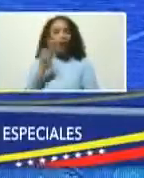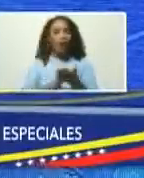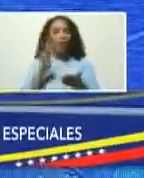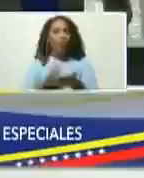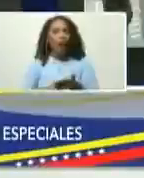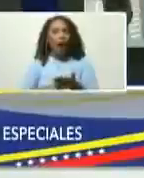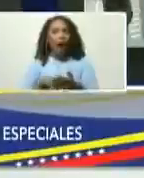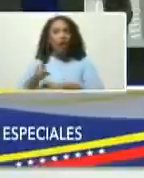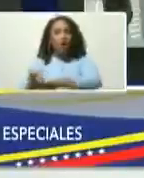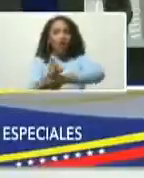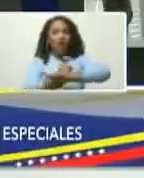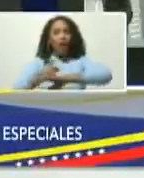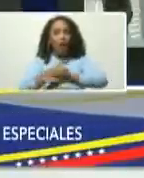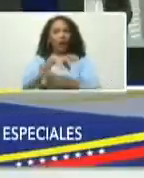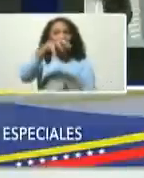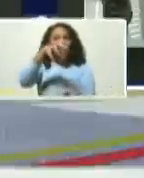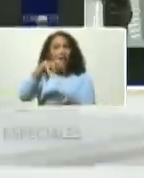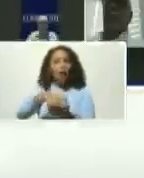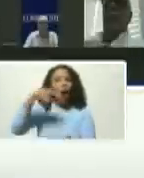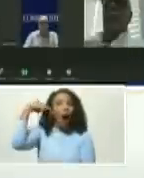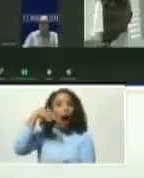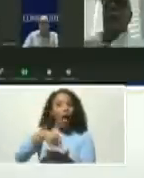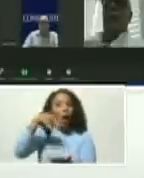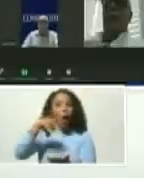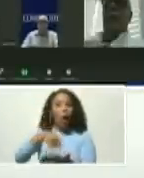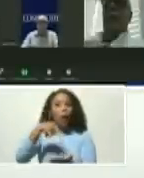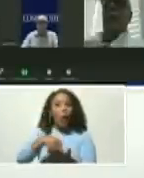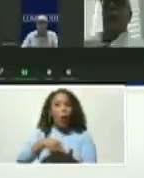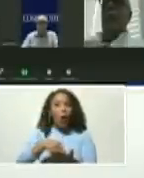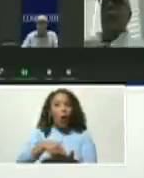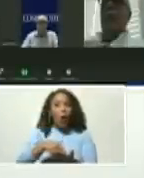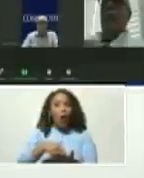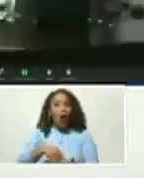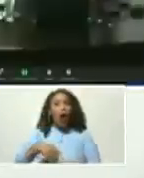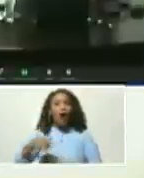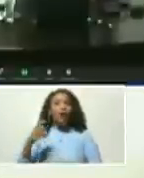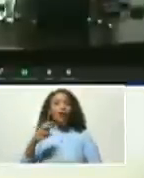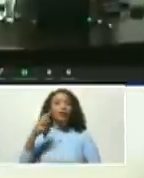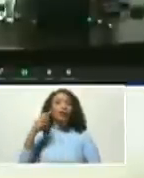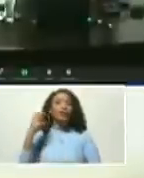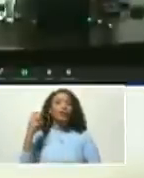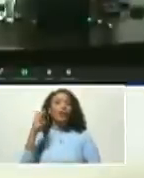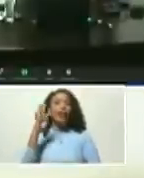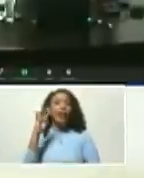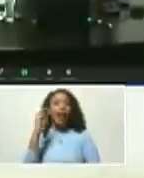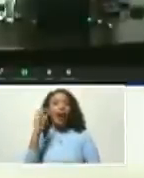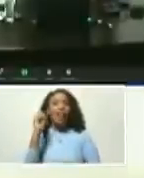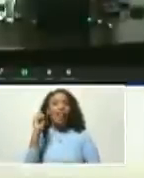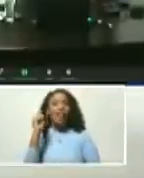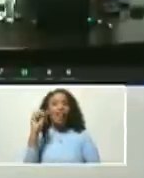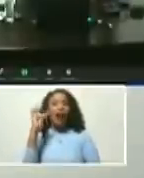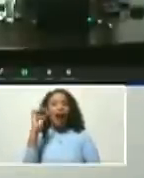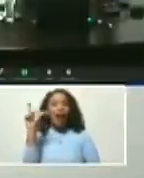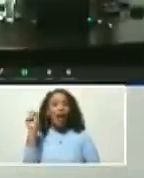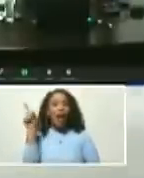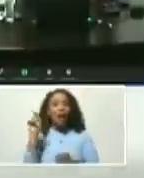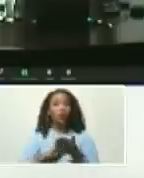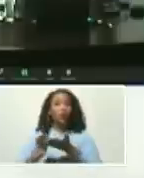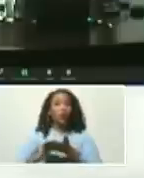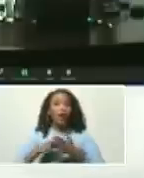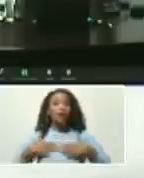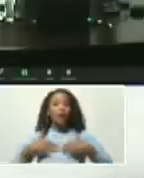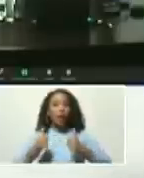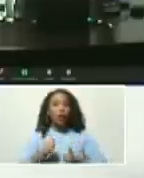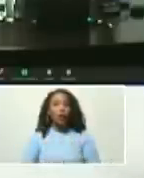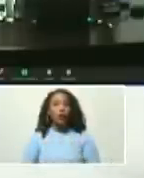Al gobernador del estado Carabobo, Rafael de la Capa, que está, bueno, recuperando la salud.